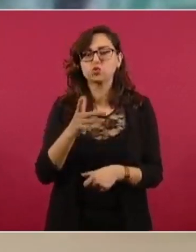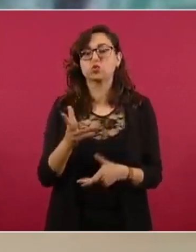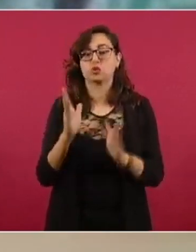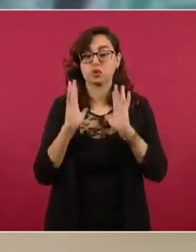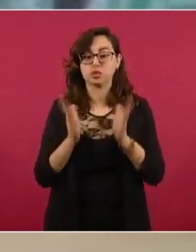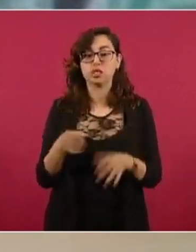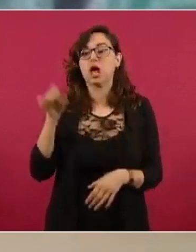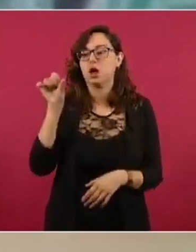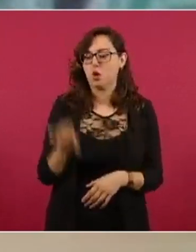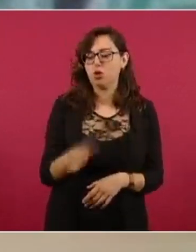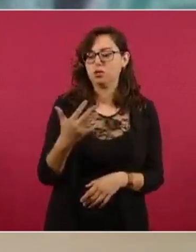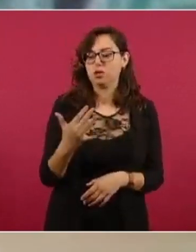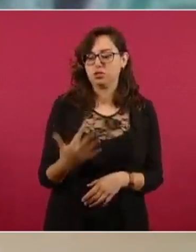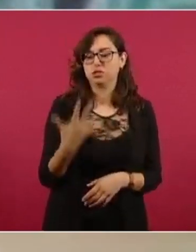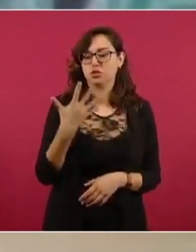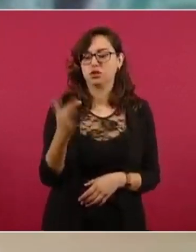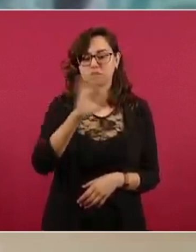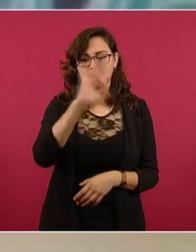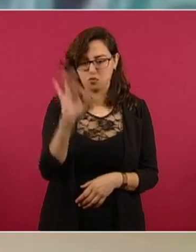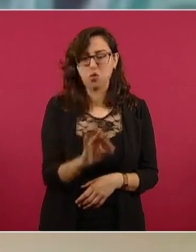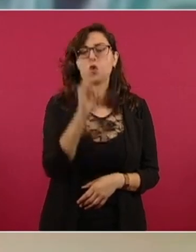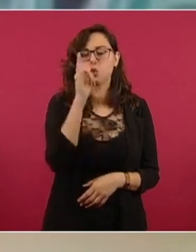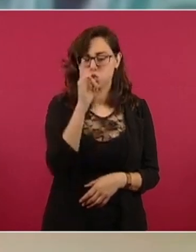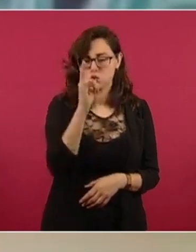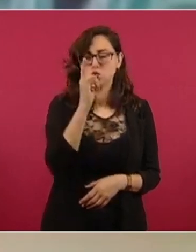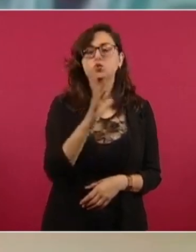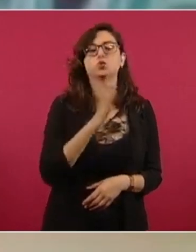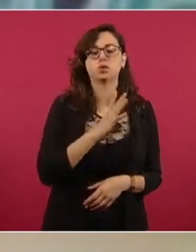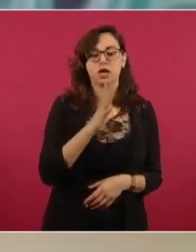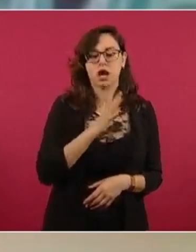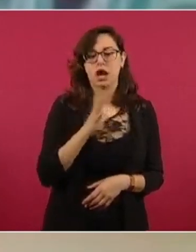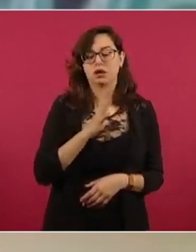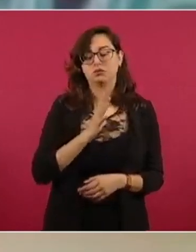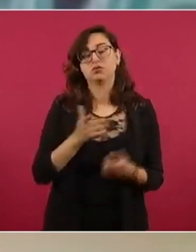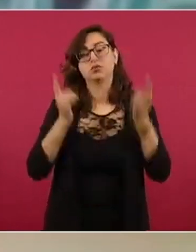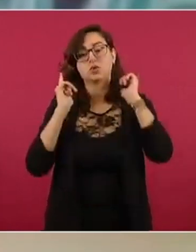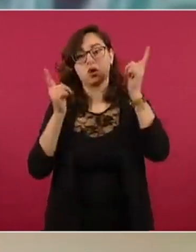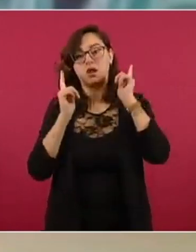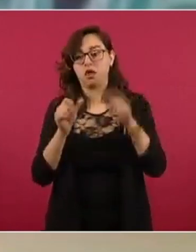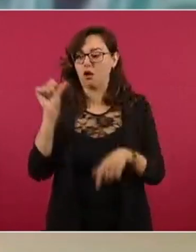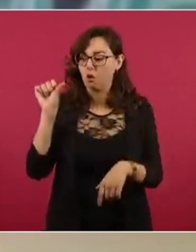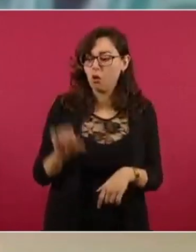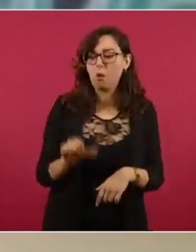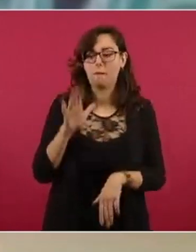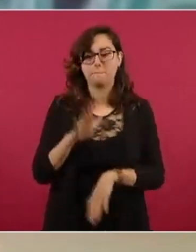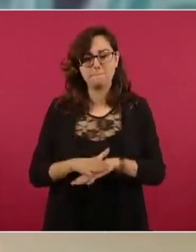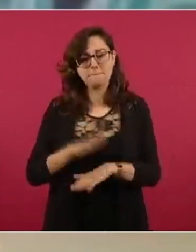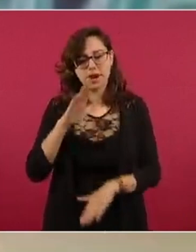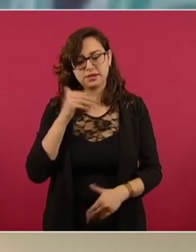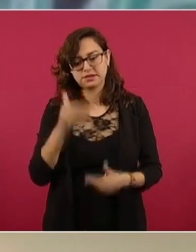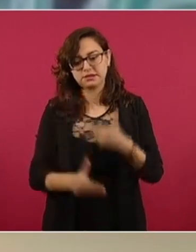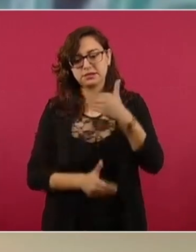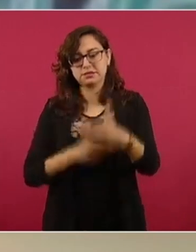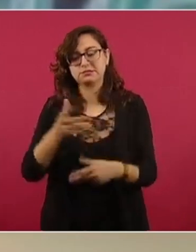el día de hoy de un 55%. Esperemos que hoy haya un avance también muy importante para que la